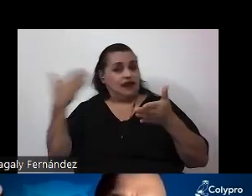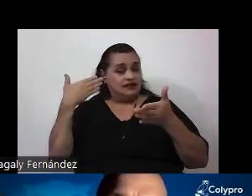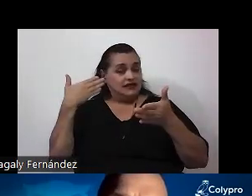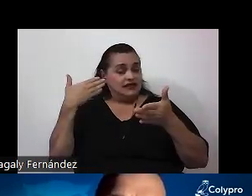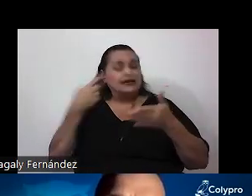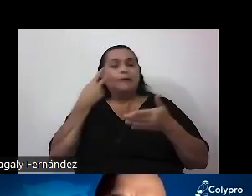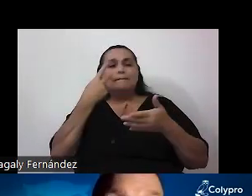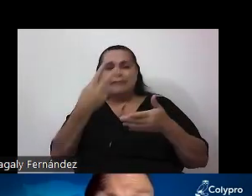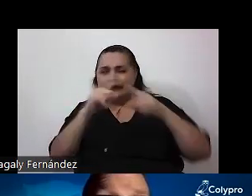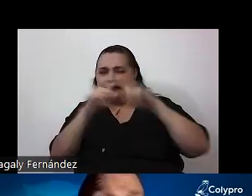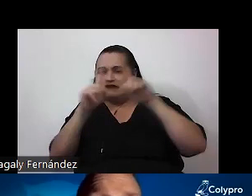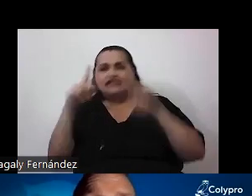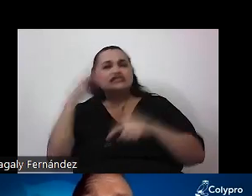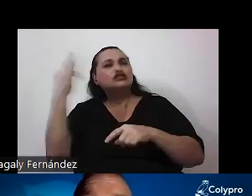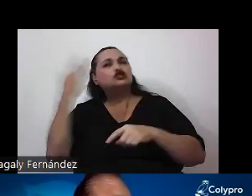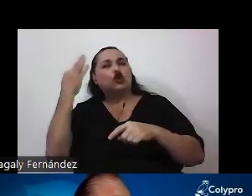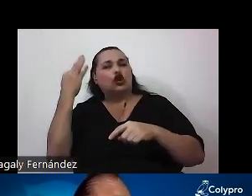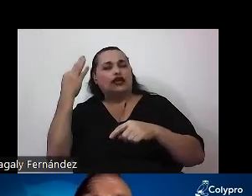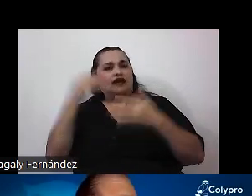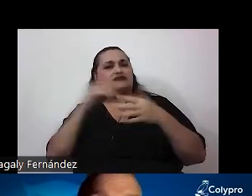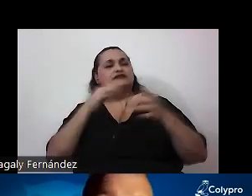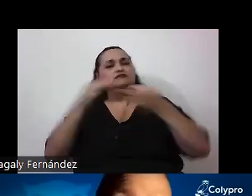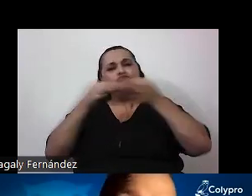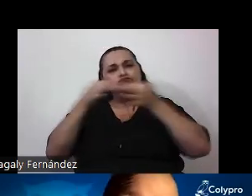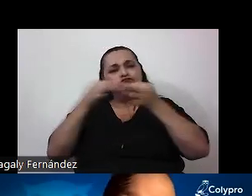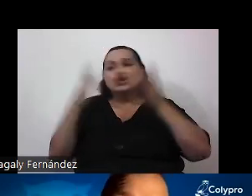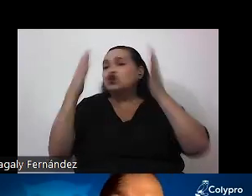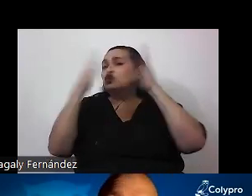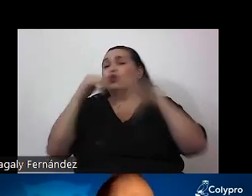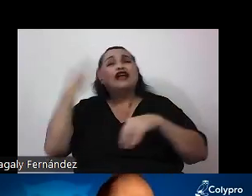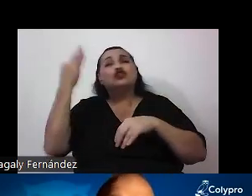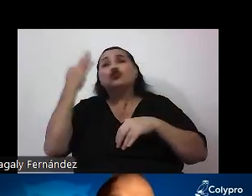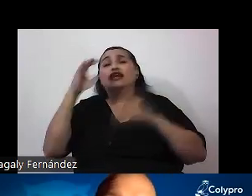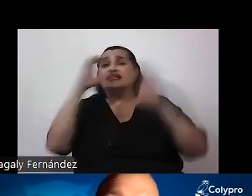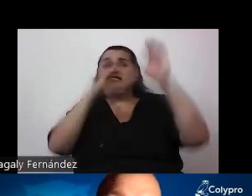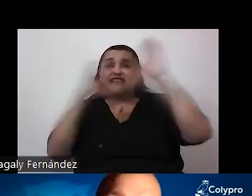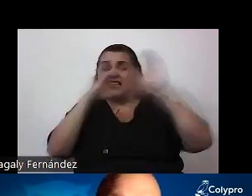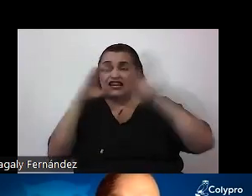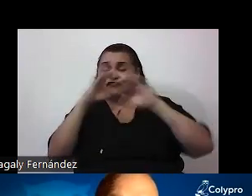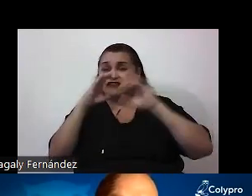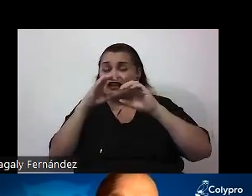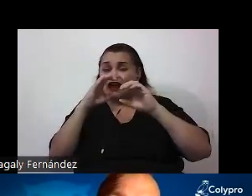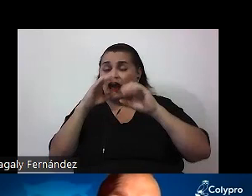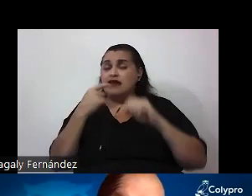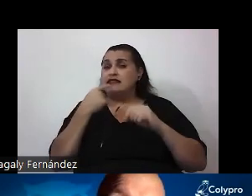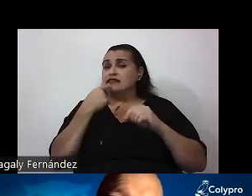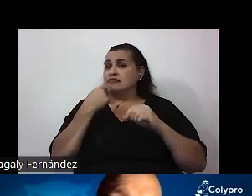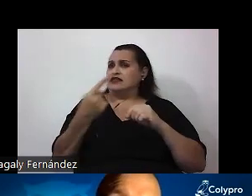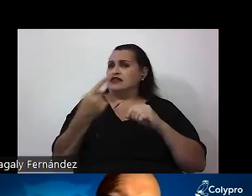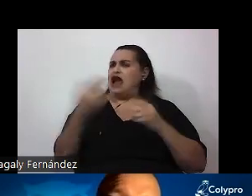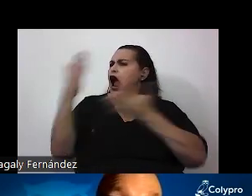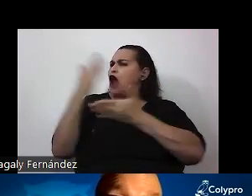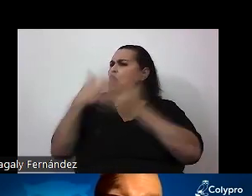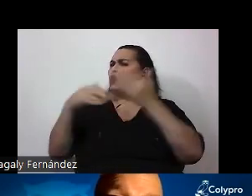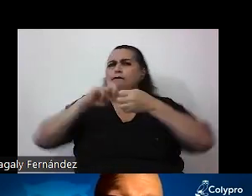diversas teorías. Para decirlo al revés, no hay ninguna teoría científica que sea capaz de dar cuenta de algún problema